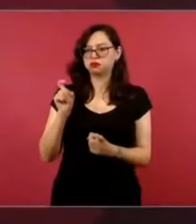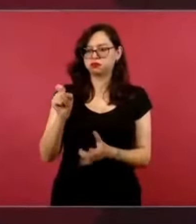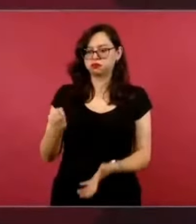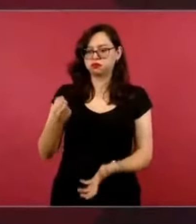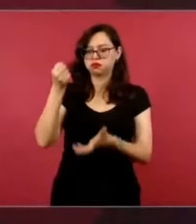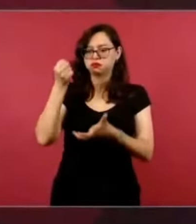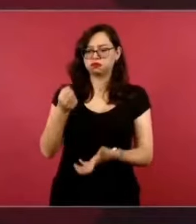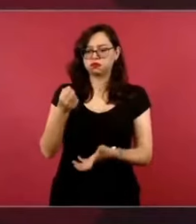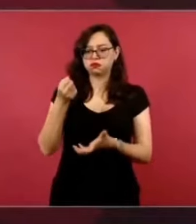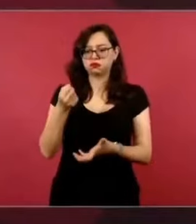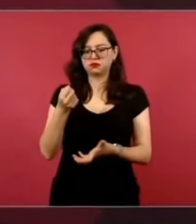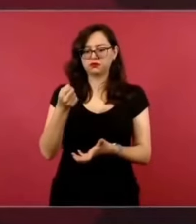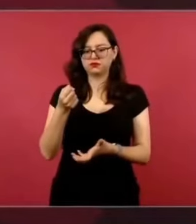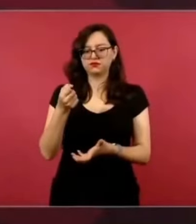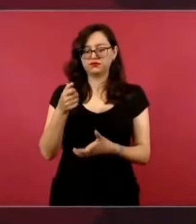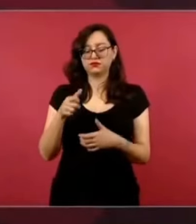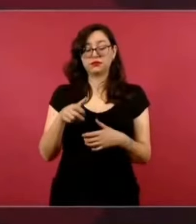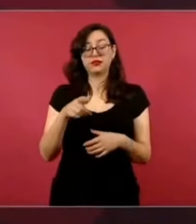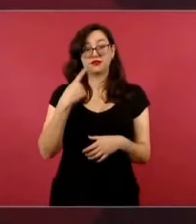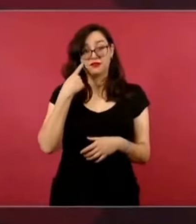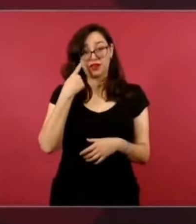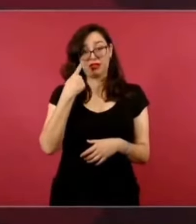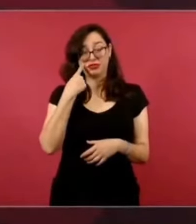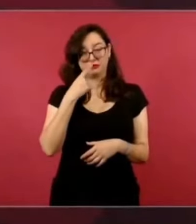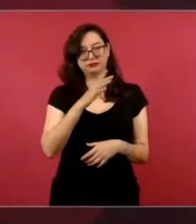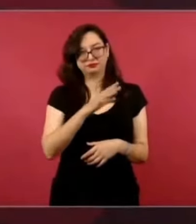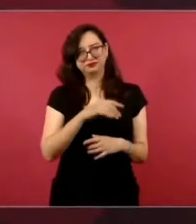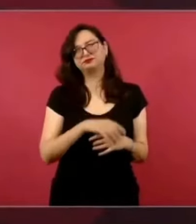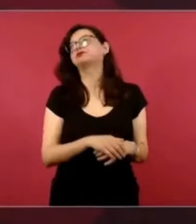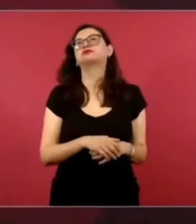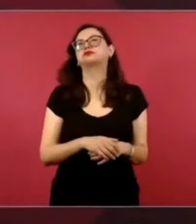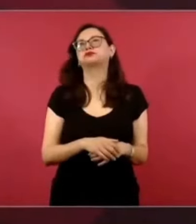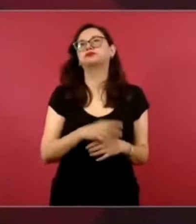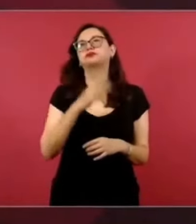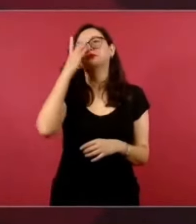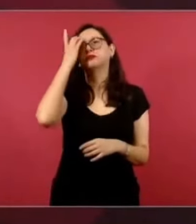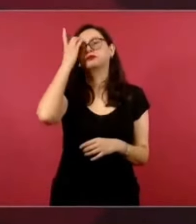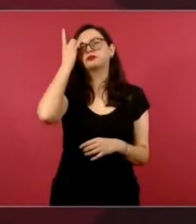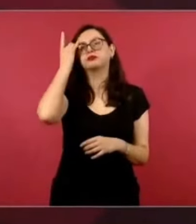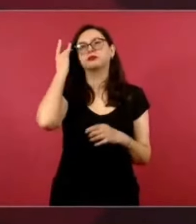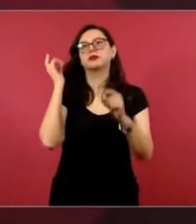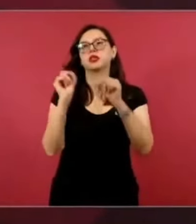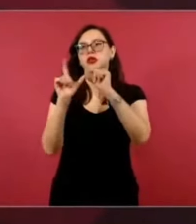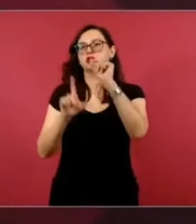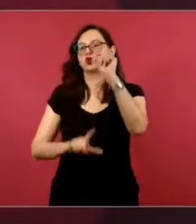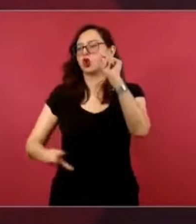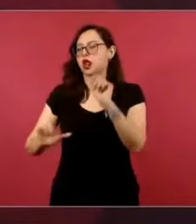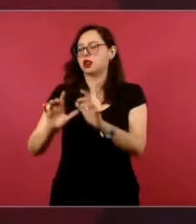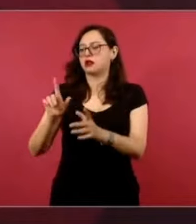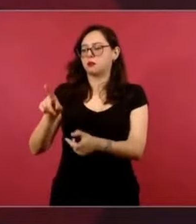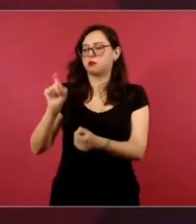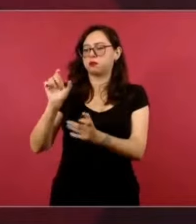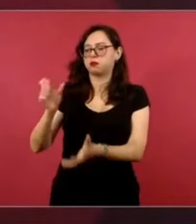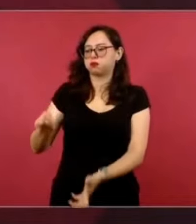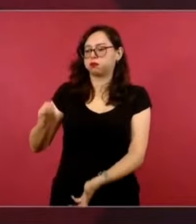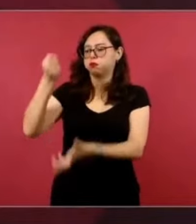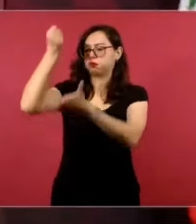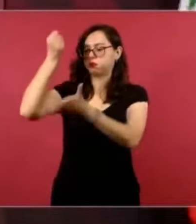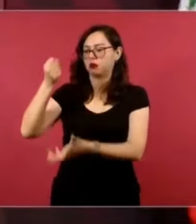por ciento del presupuesto nacional por el ingreso en las aduanas,